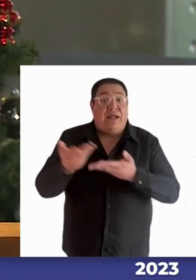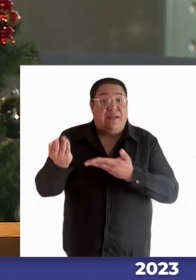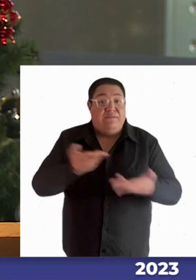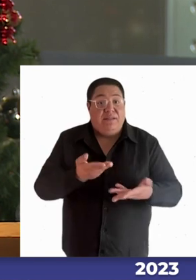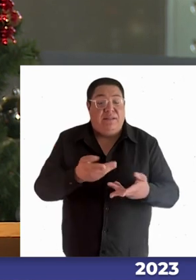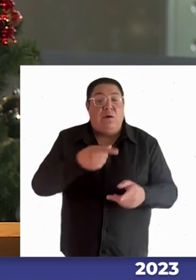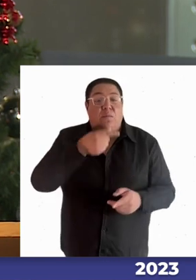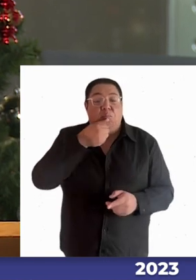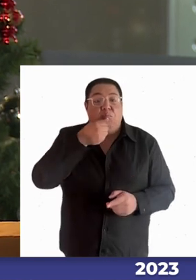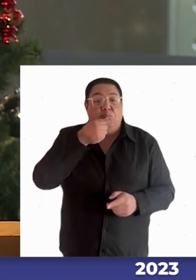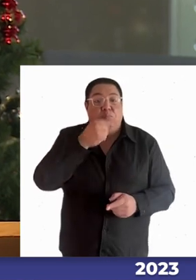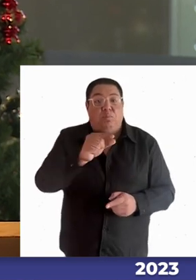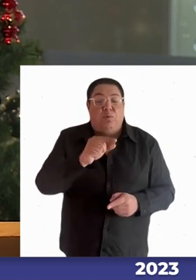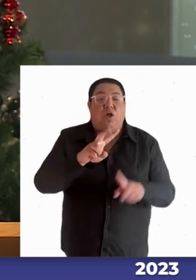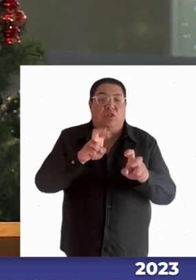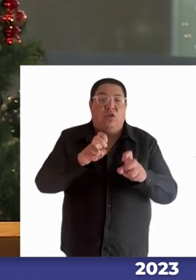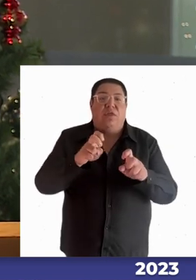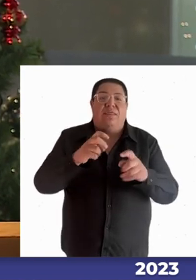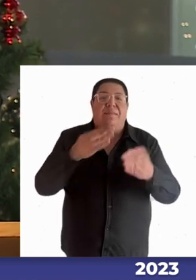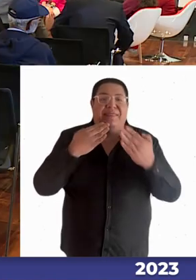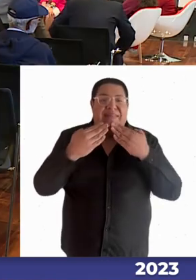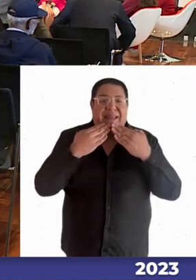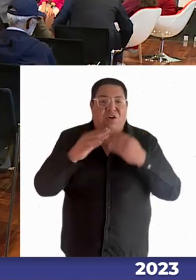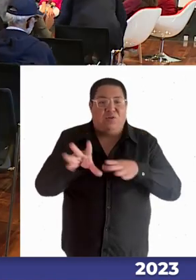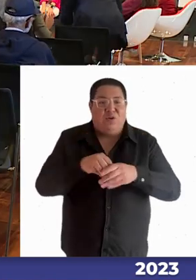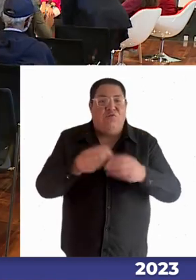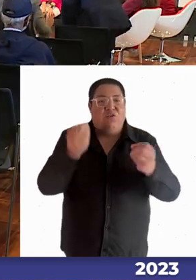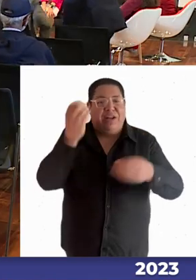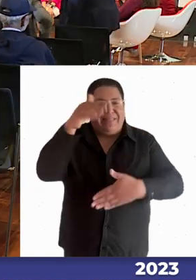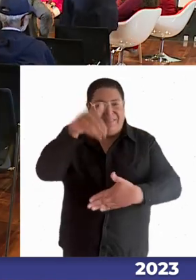versión de los diálogos de inclusión muy buenas tardes